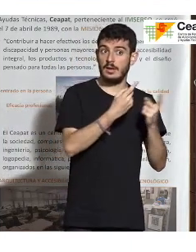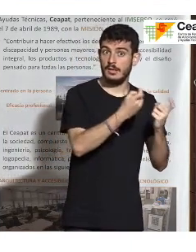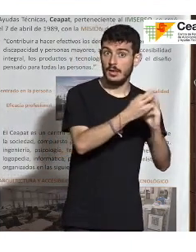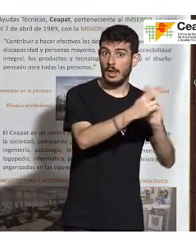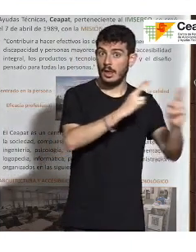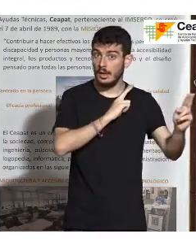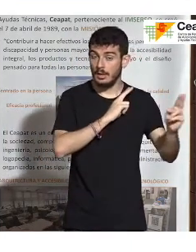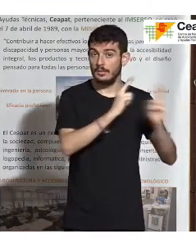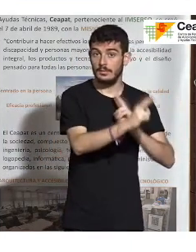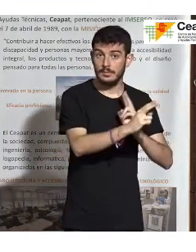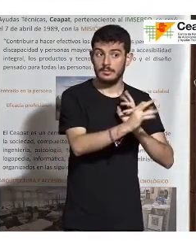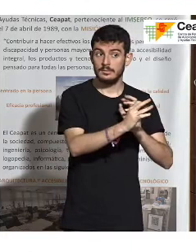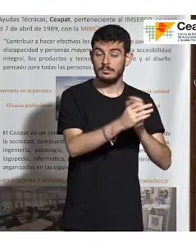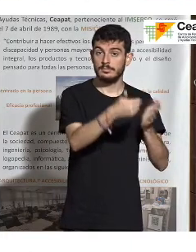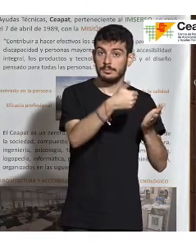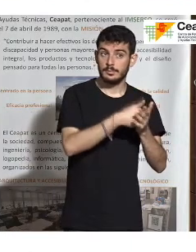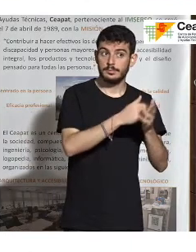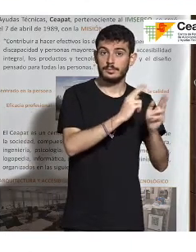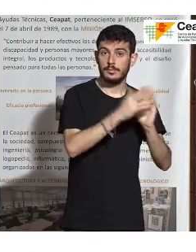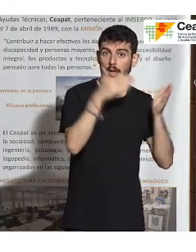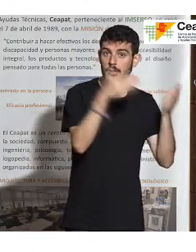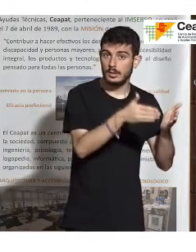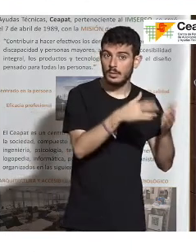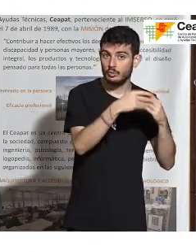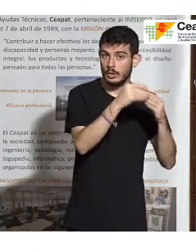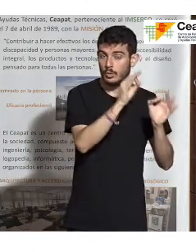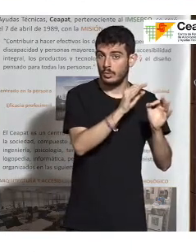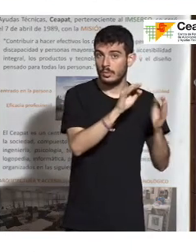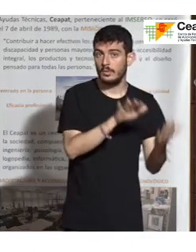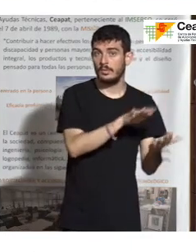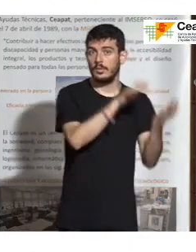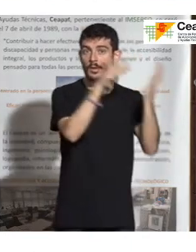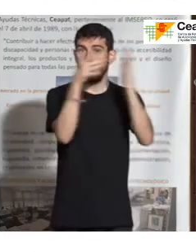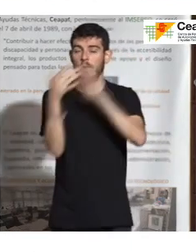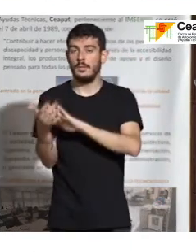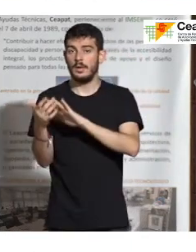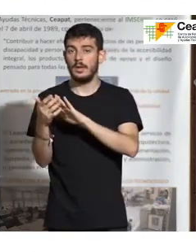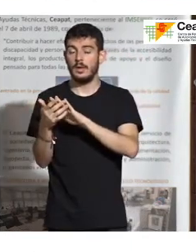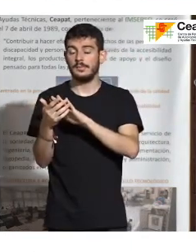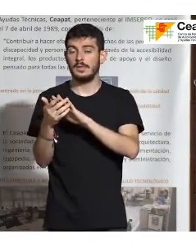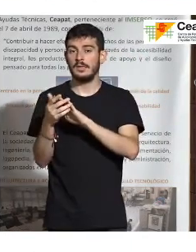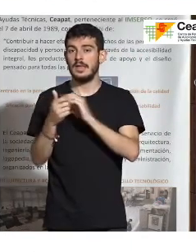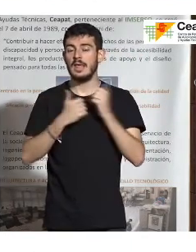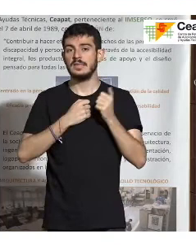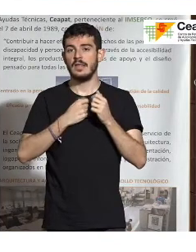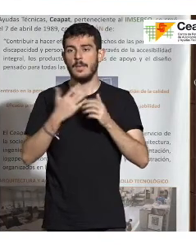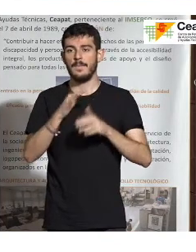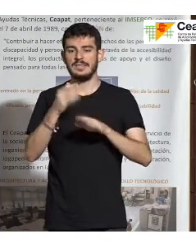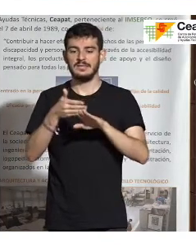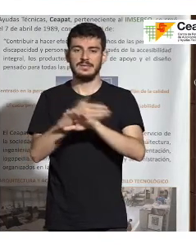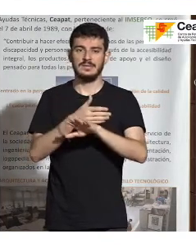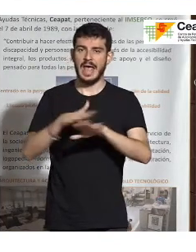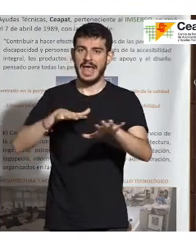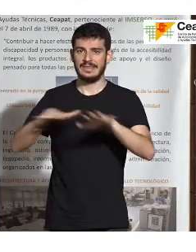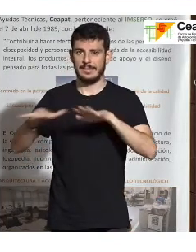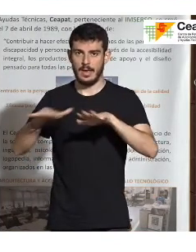solicitaba y se atendía a esa persona usuaria, a una teleasistencia más proactiva, donde tanto los servicios que